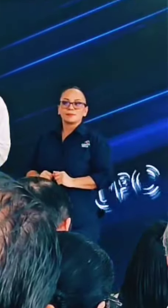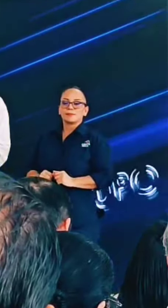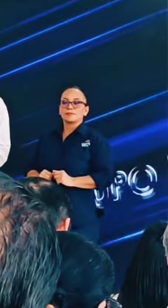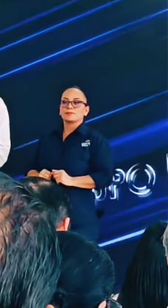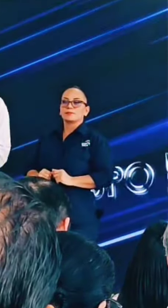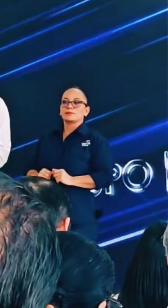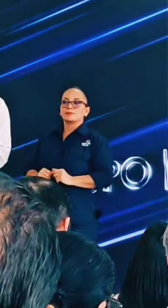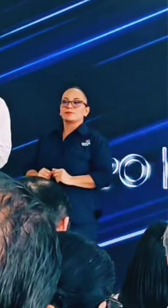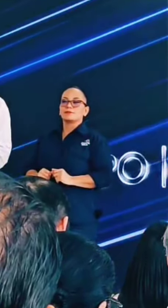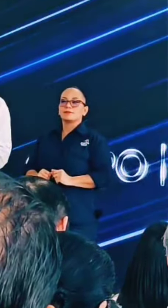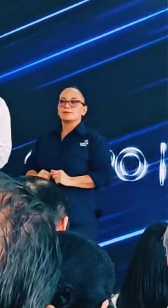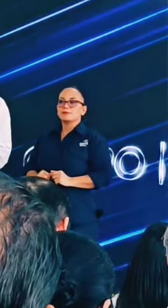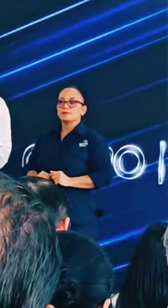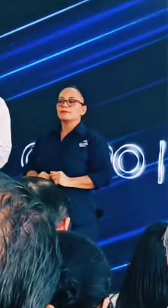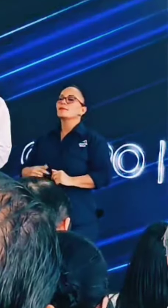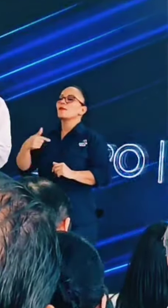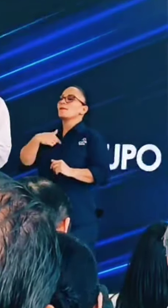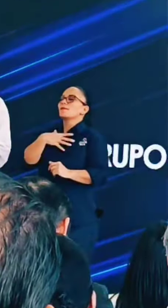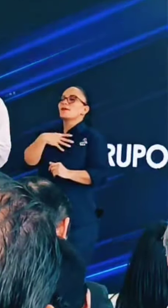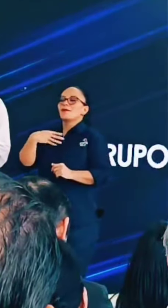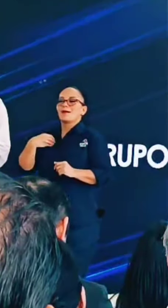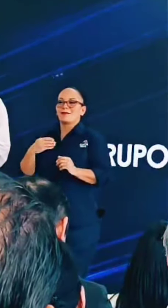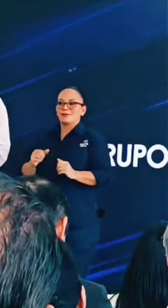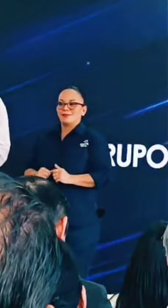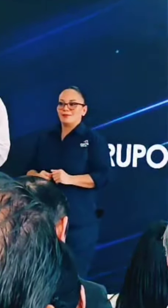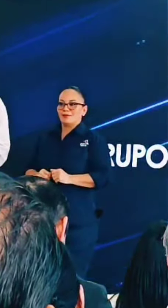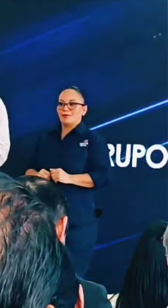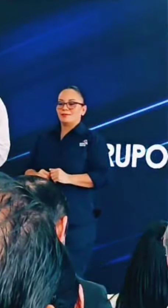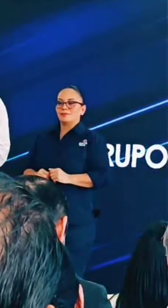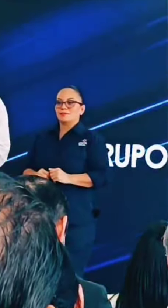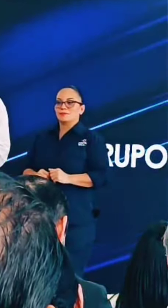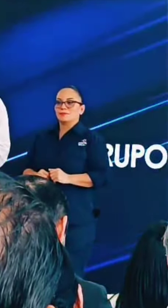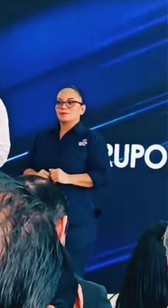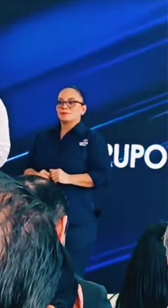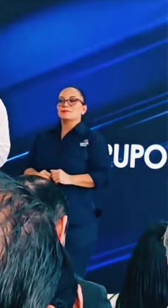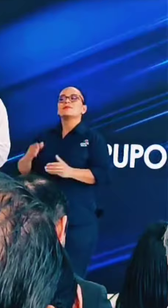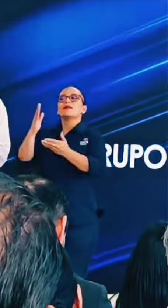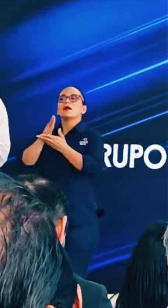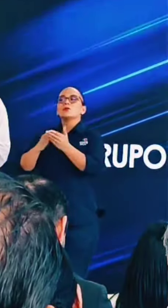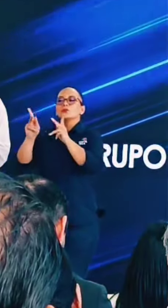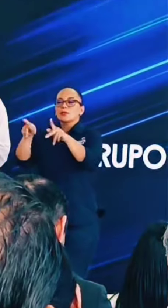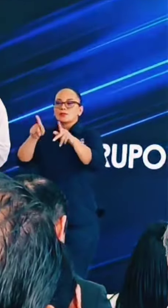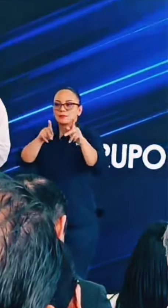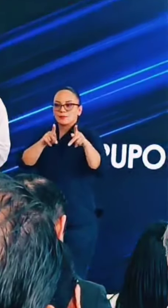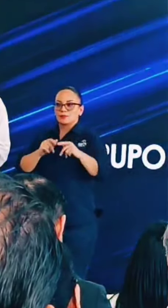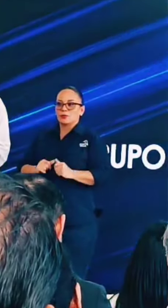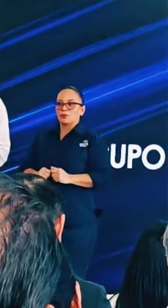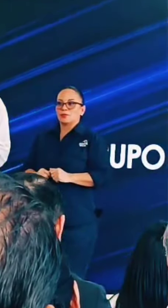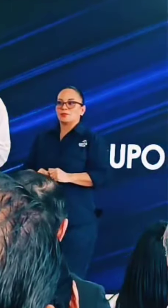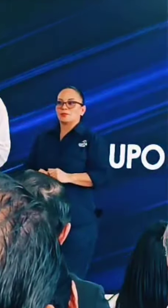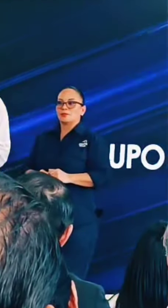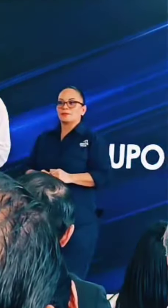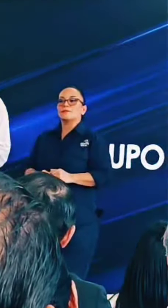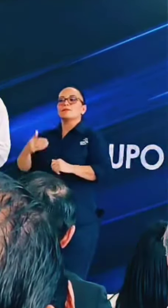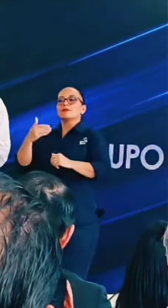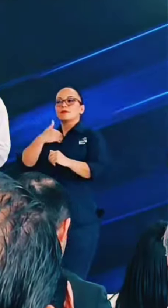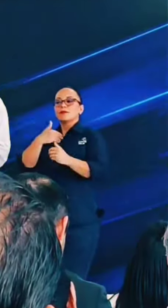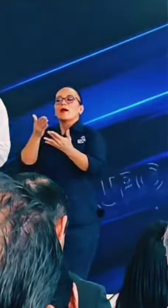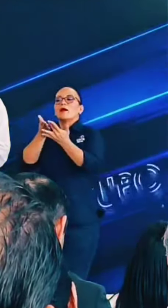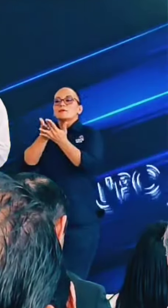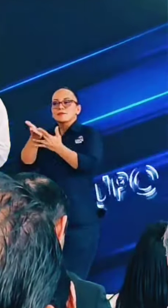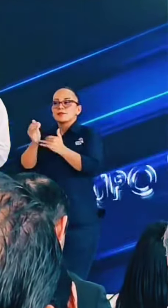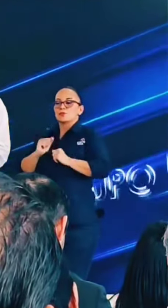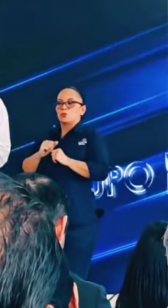Y a mí me encanta que cierta gente tenga acceso